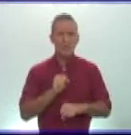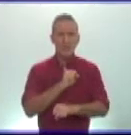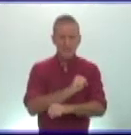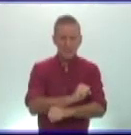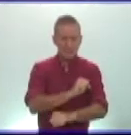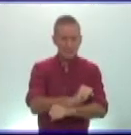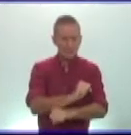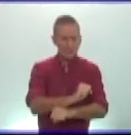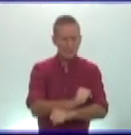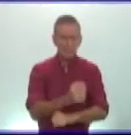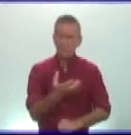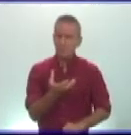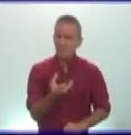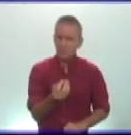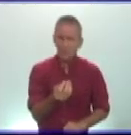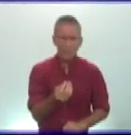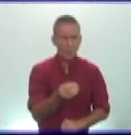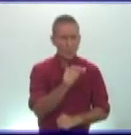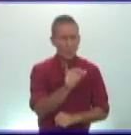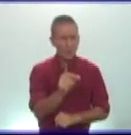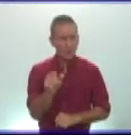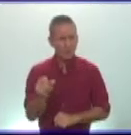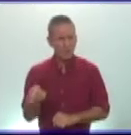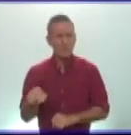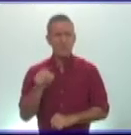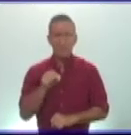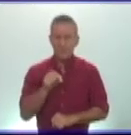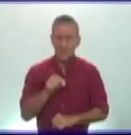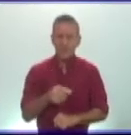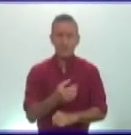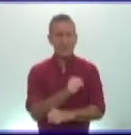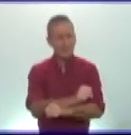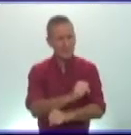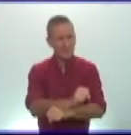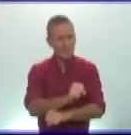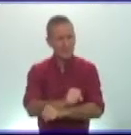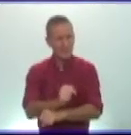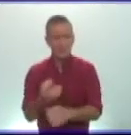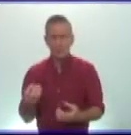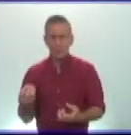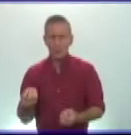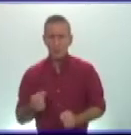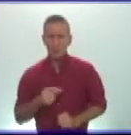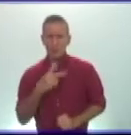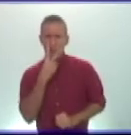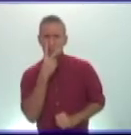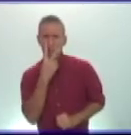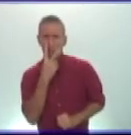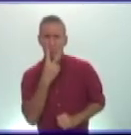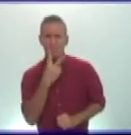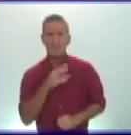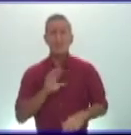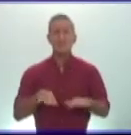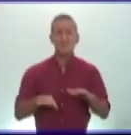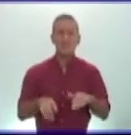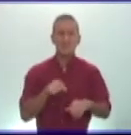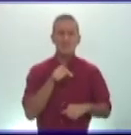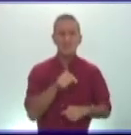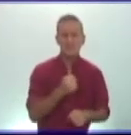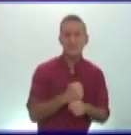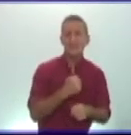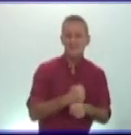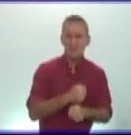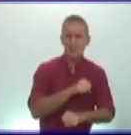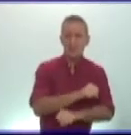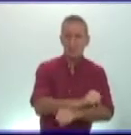recuerden que era una civilización esclavista donde todo ese esplendor también dependía de ese trabajo esclavo a lo que